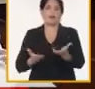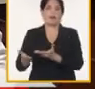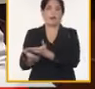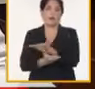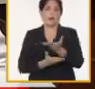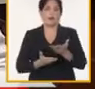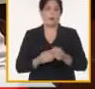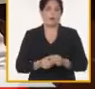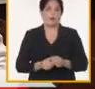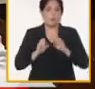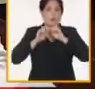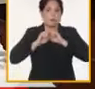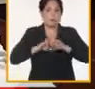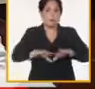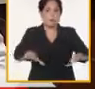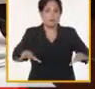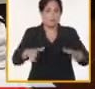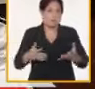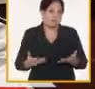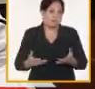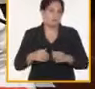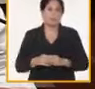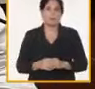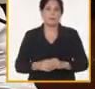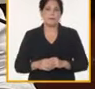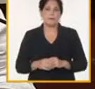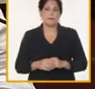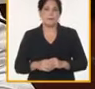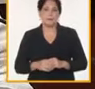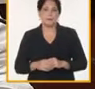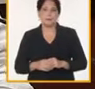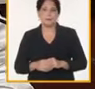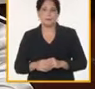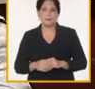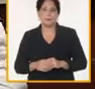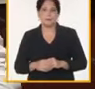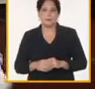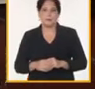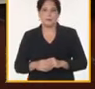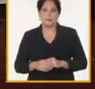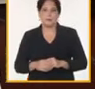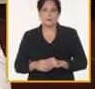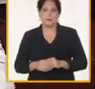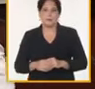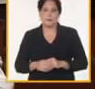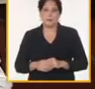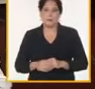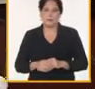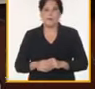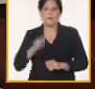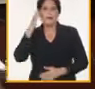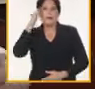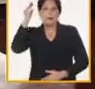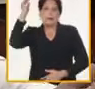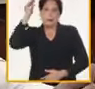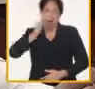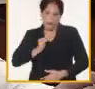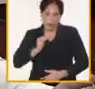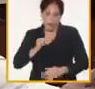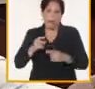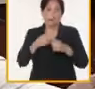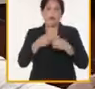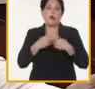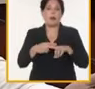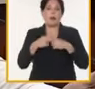extendido. Y eso lo conecto mucho con algo que decía un compañero anteriormente. Si bien es muy probable que la solución de